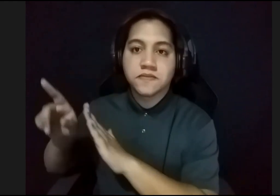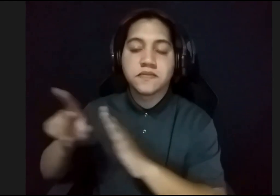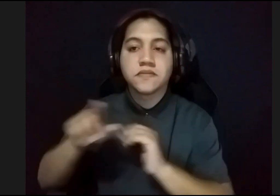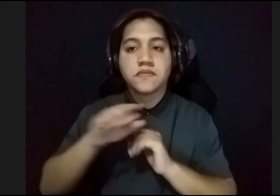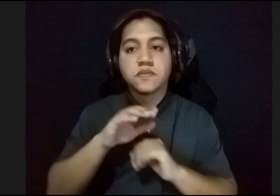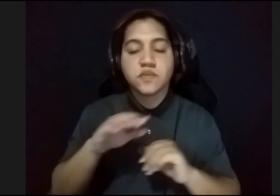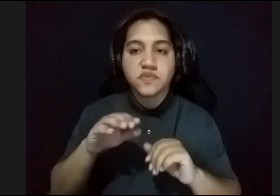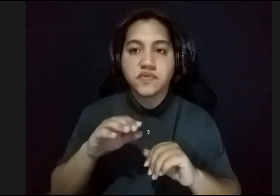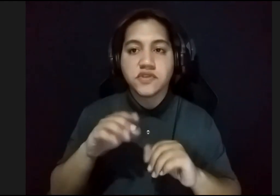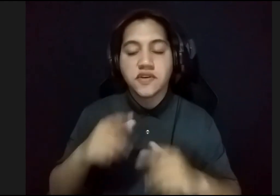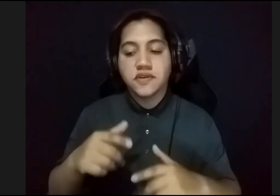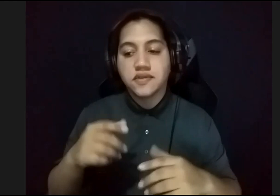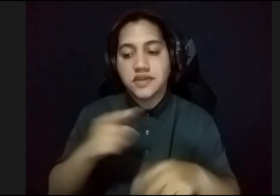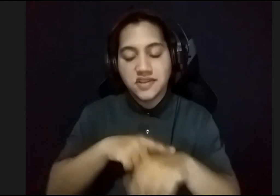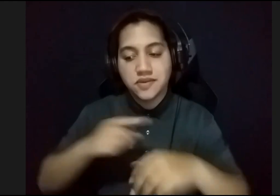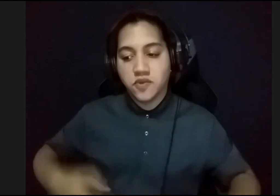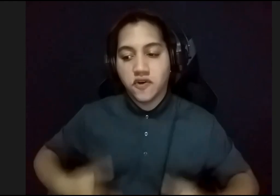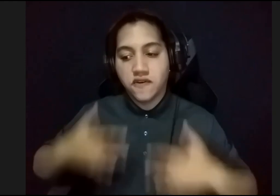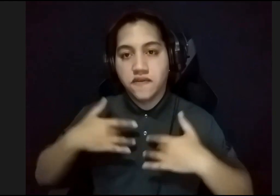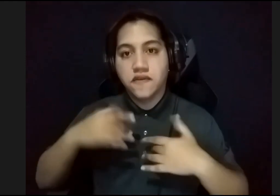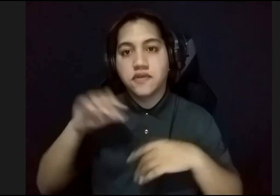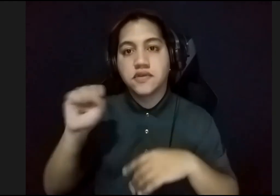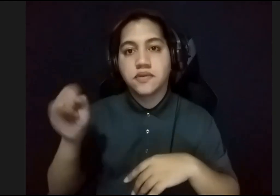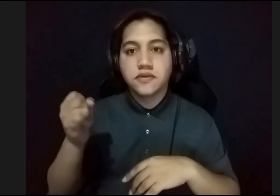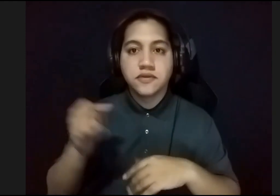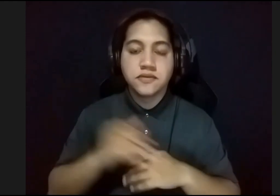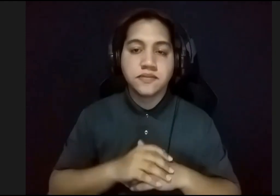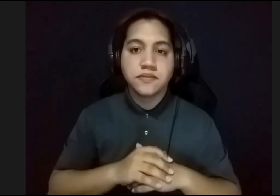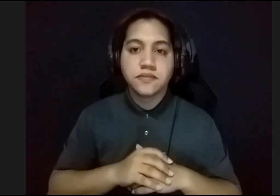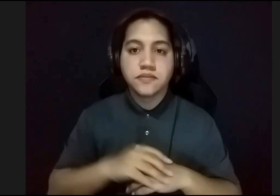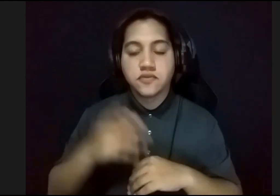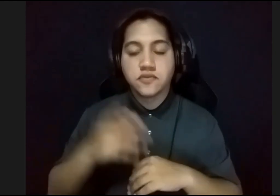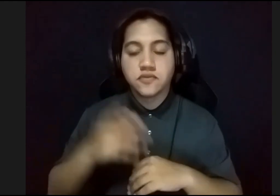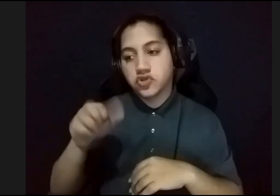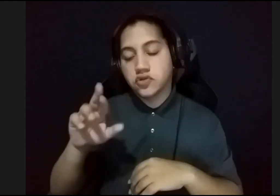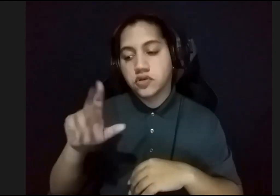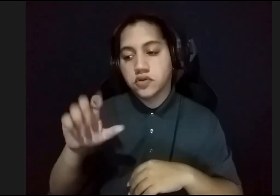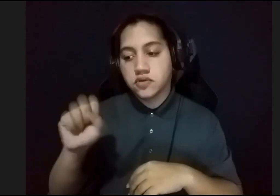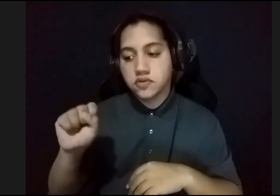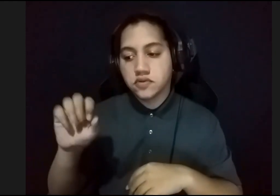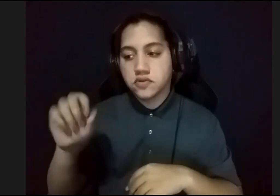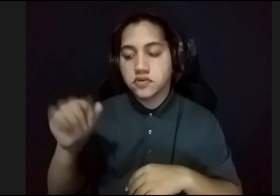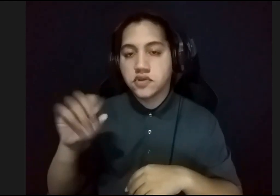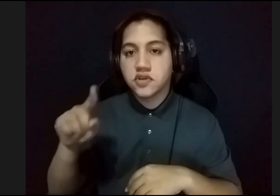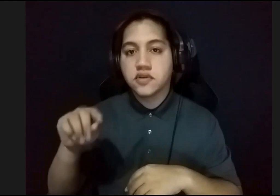vivencias en el viejo San Juan. A Charles González, Pablo Tufiño le envía el agradecimiento por esas